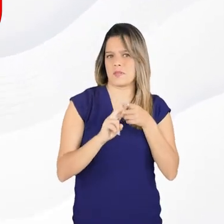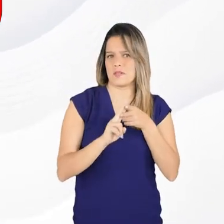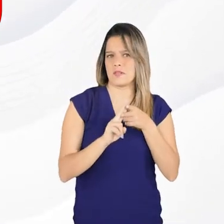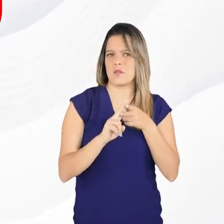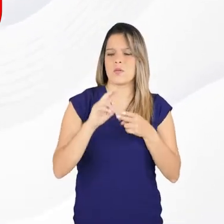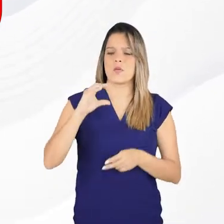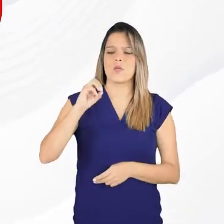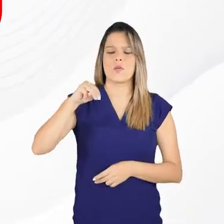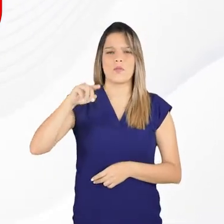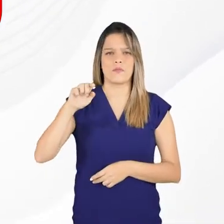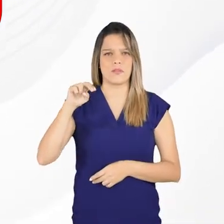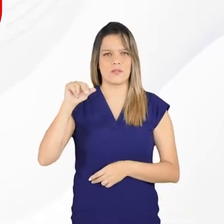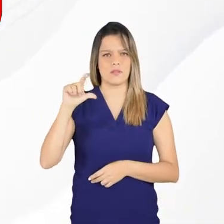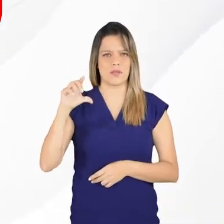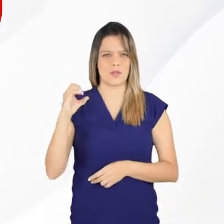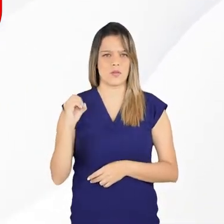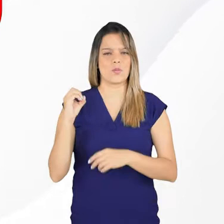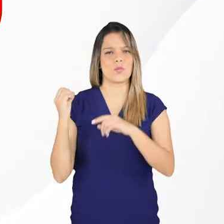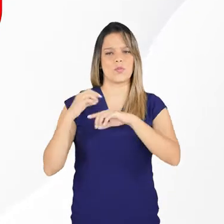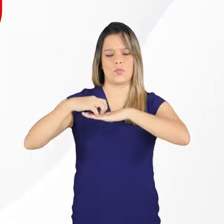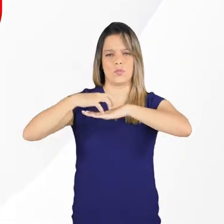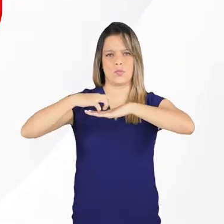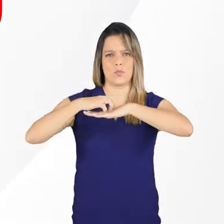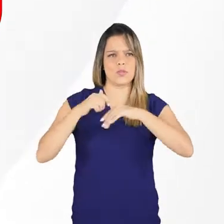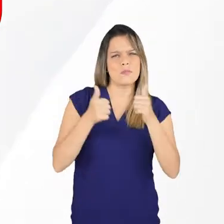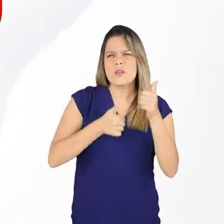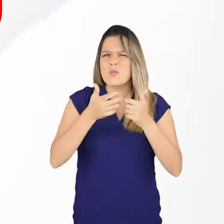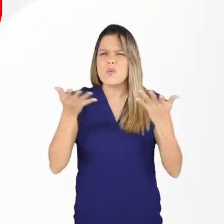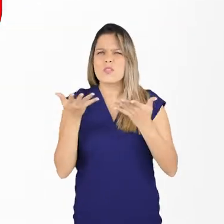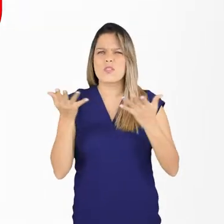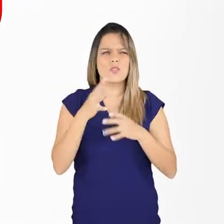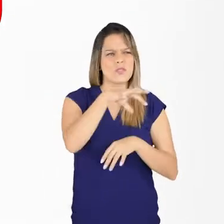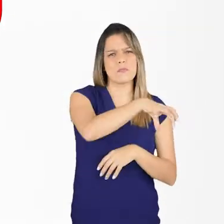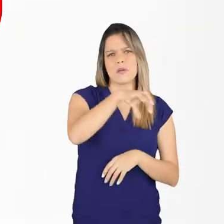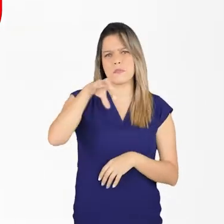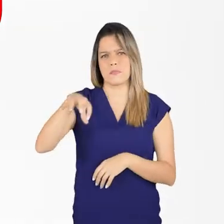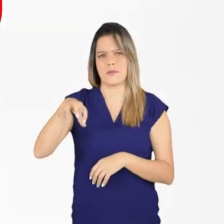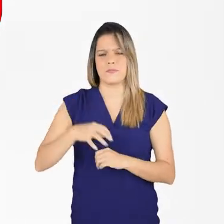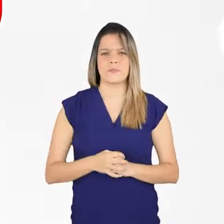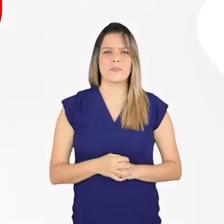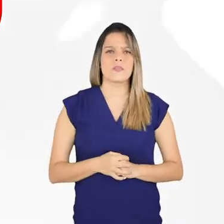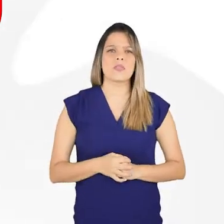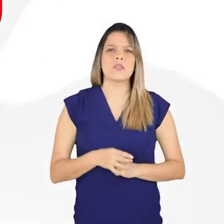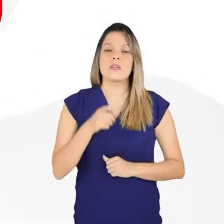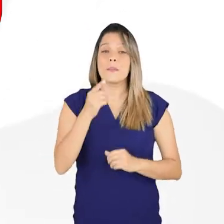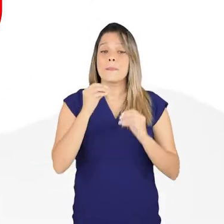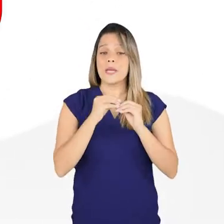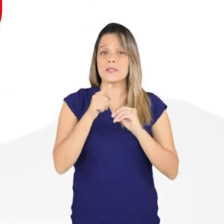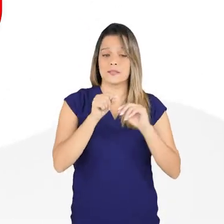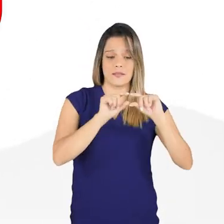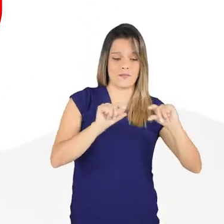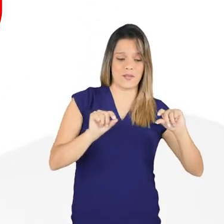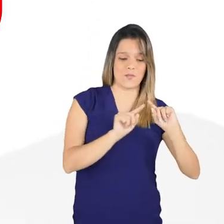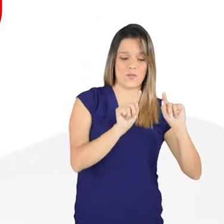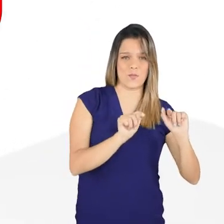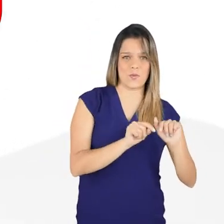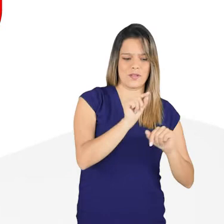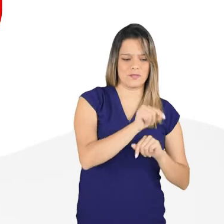su preferencia, seleccione Caja de Compensación de Fenalco del Tolima con Fenalco Tolima y un punto de atención.